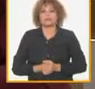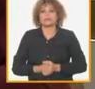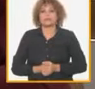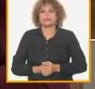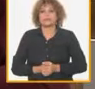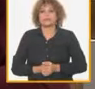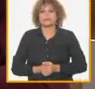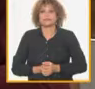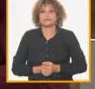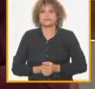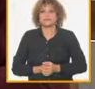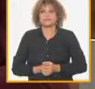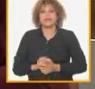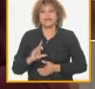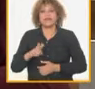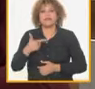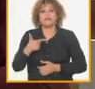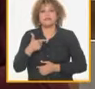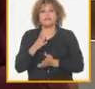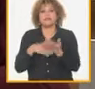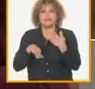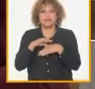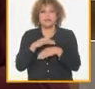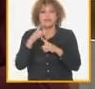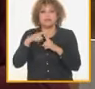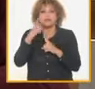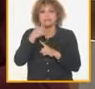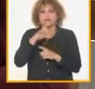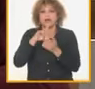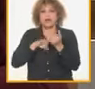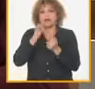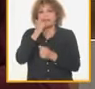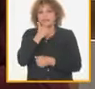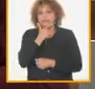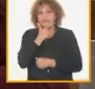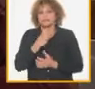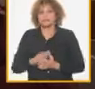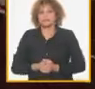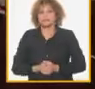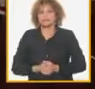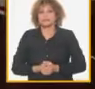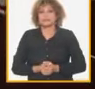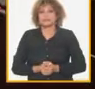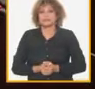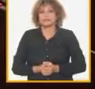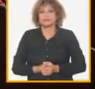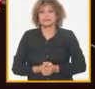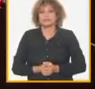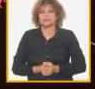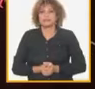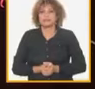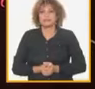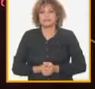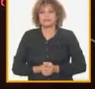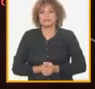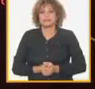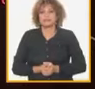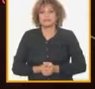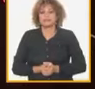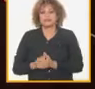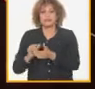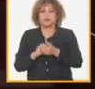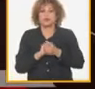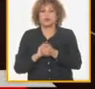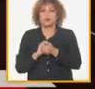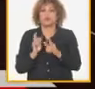Tapia viceprimer ministro compañero primer secretario del comité central demás miembros del puro político el